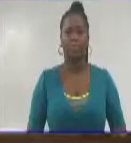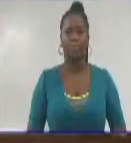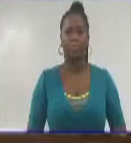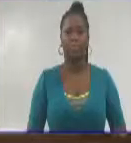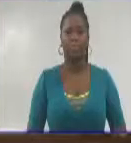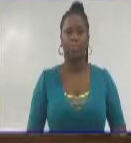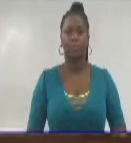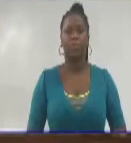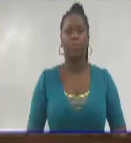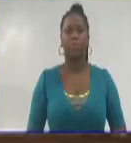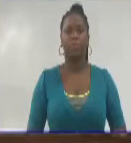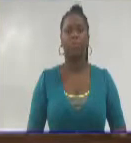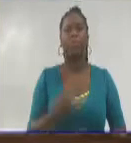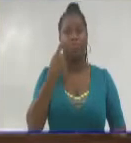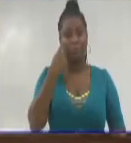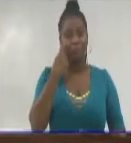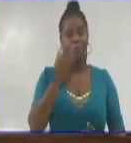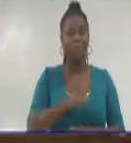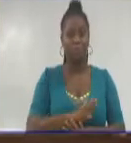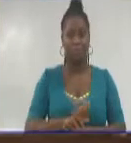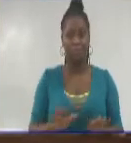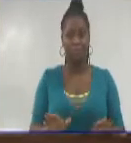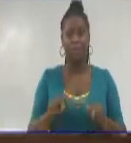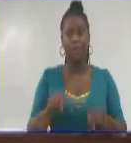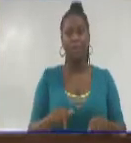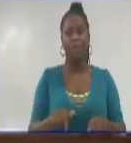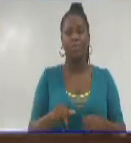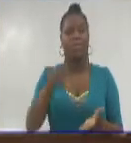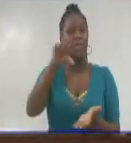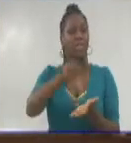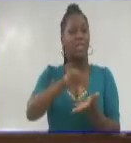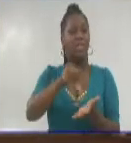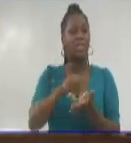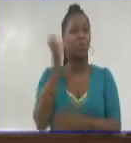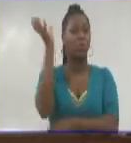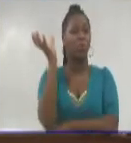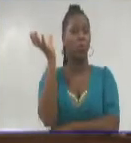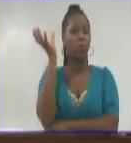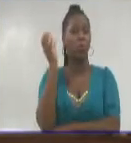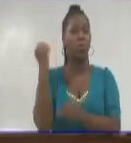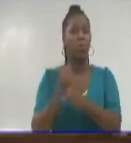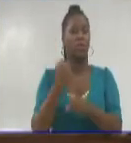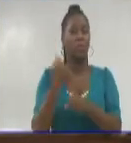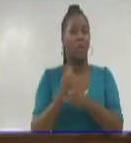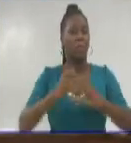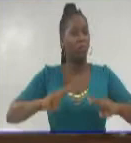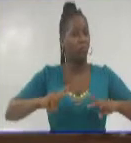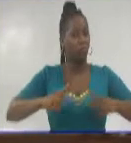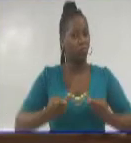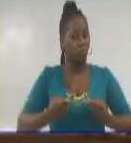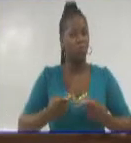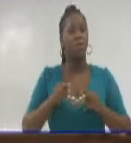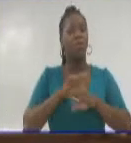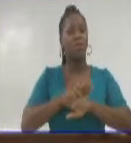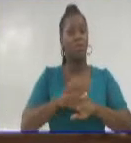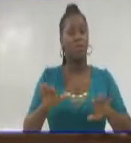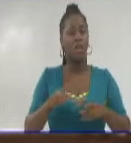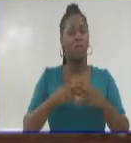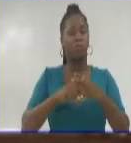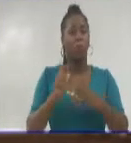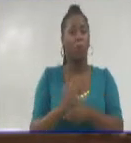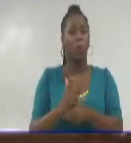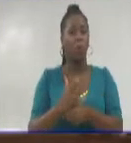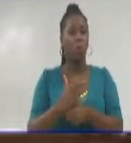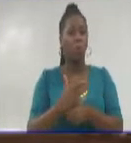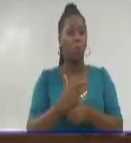Ya lo vio usted en titulares. En el central Argeo Martínez se redoblan esfuerzos para resarcir los atrasos